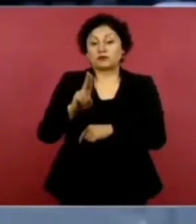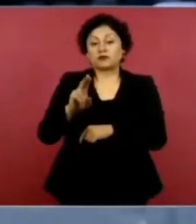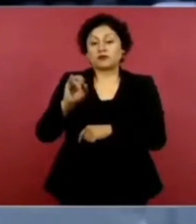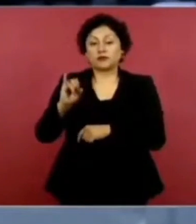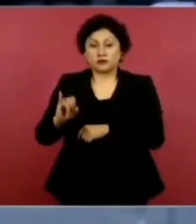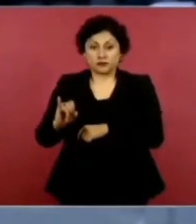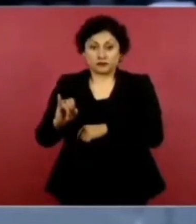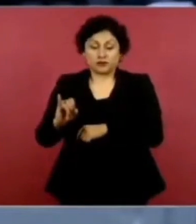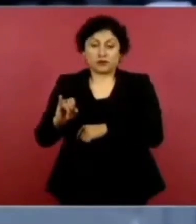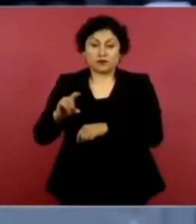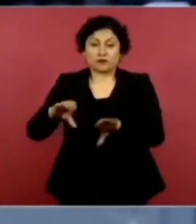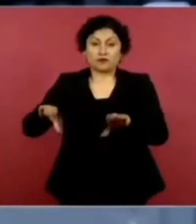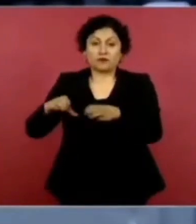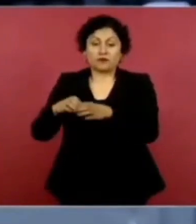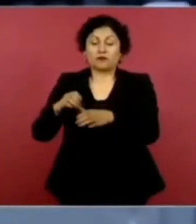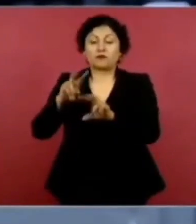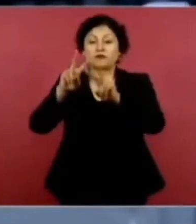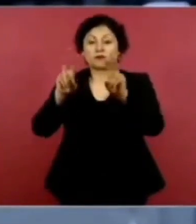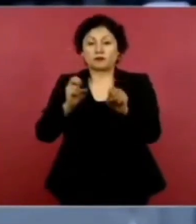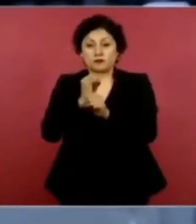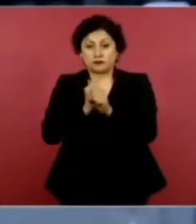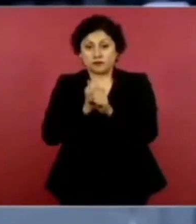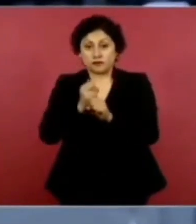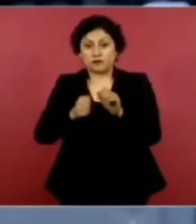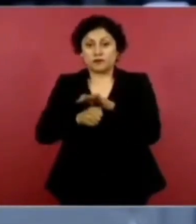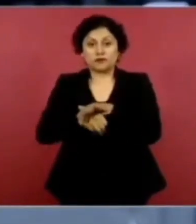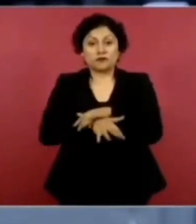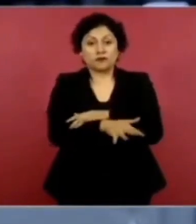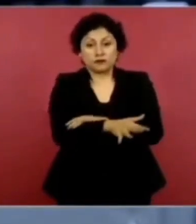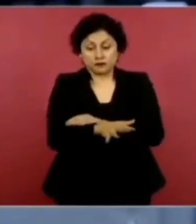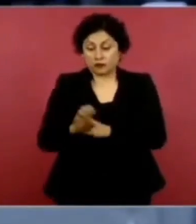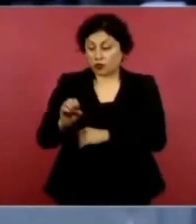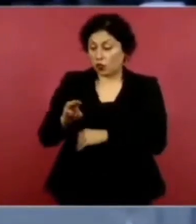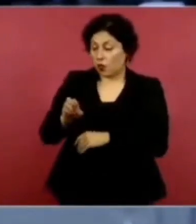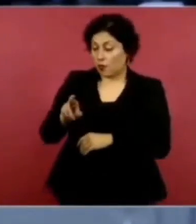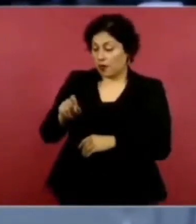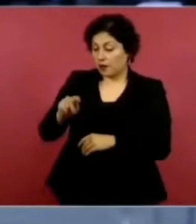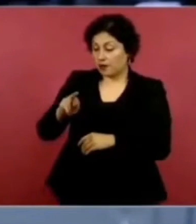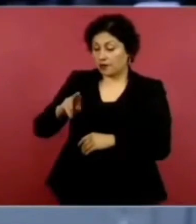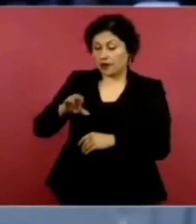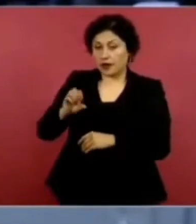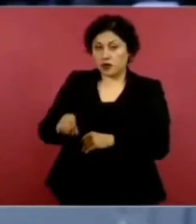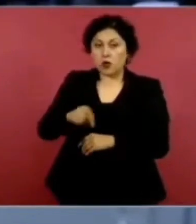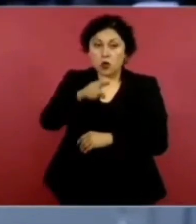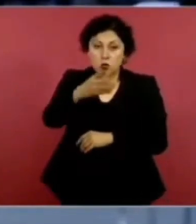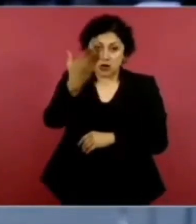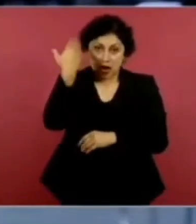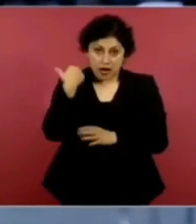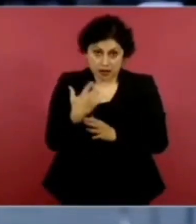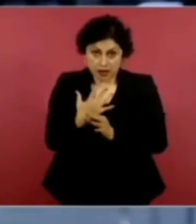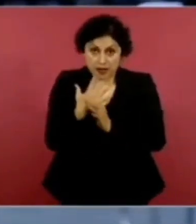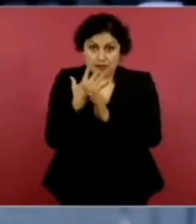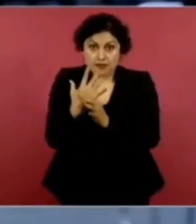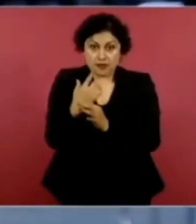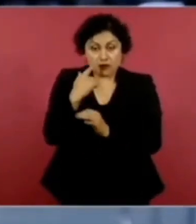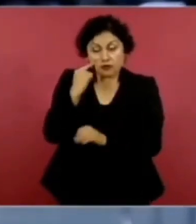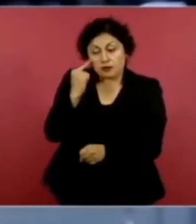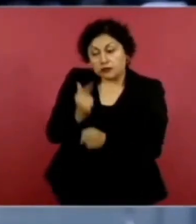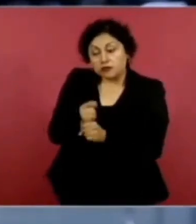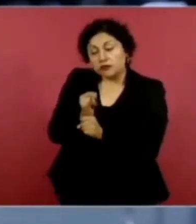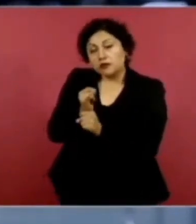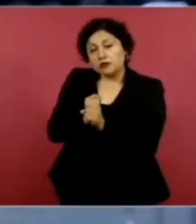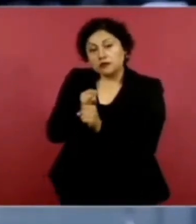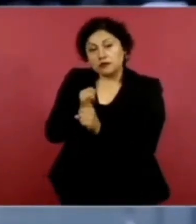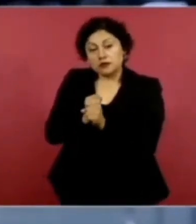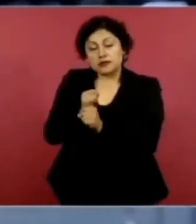en el caso Ayotzinapa, Omar Gómez Trejo. Se habló del tema de que, bueno, pues usted lo investigaría por asuntos que están relacionados con una